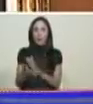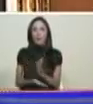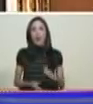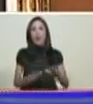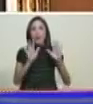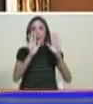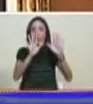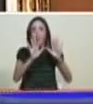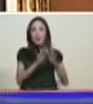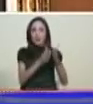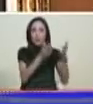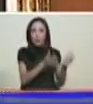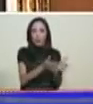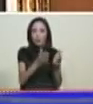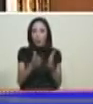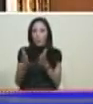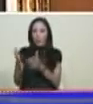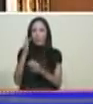partes